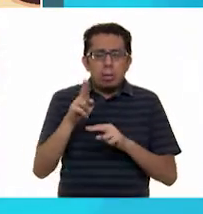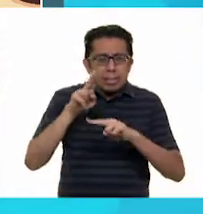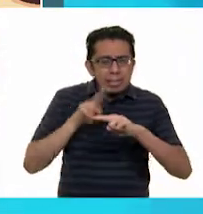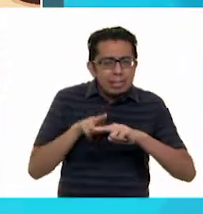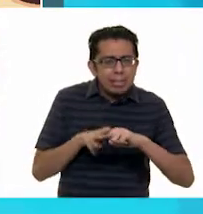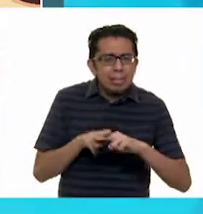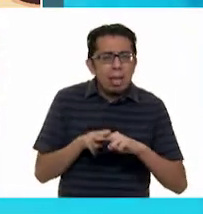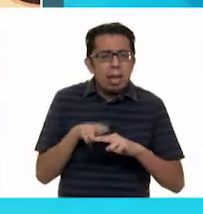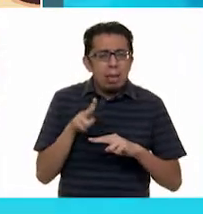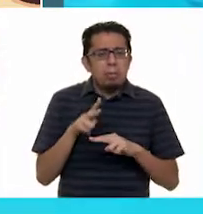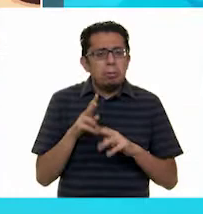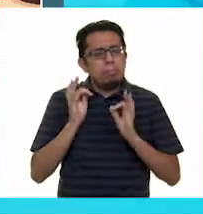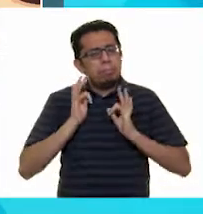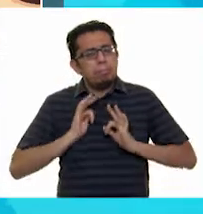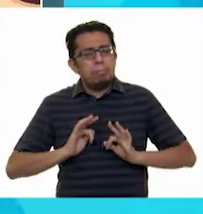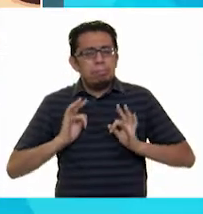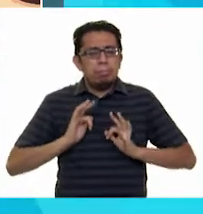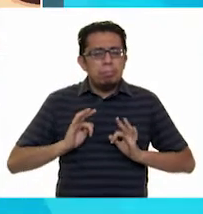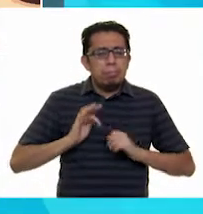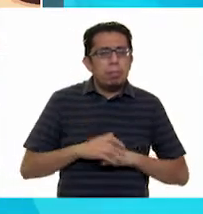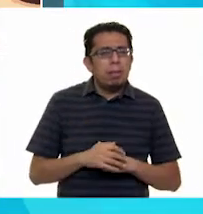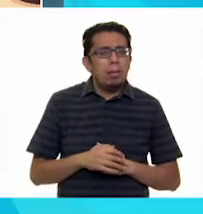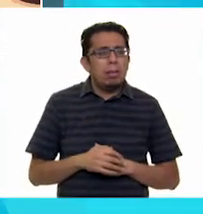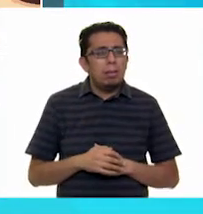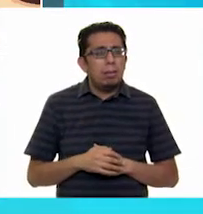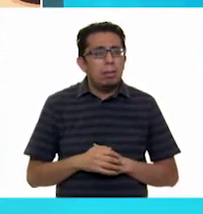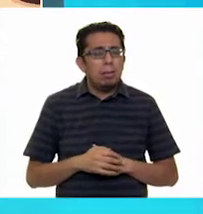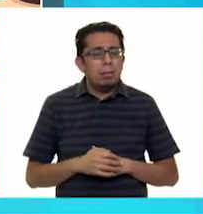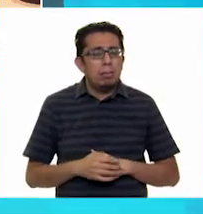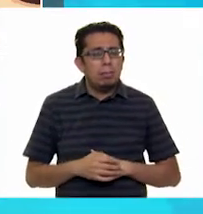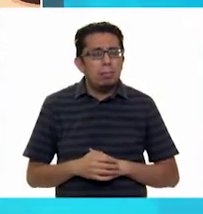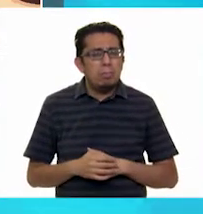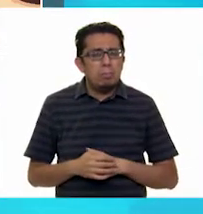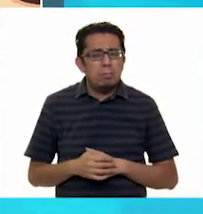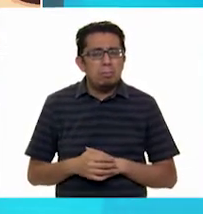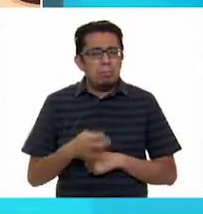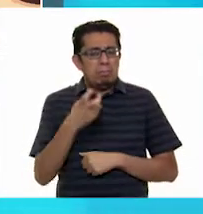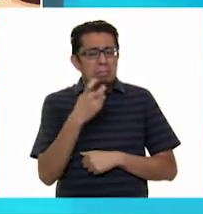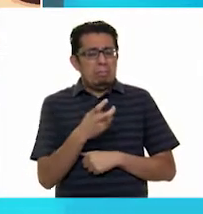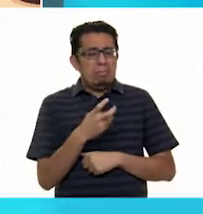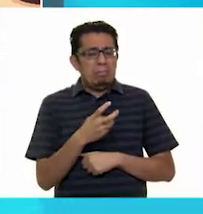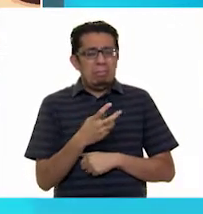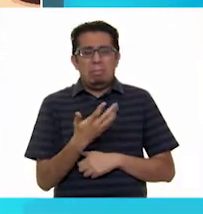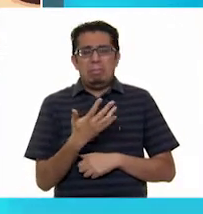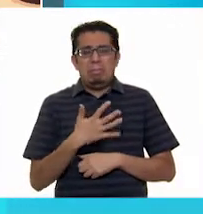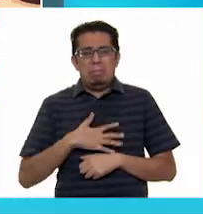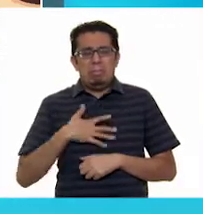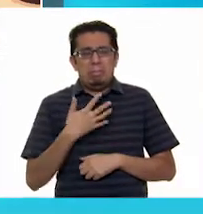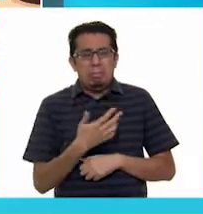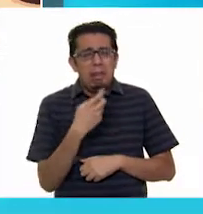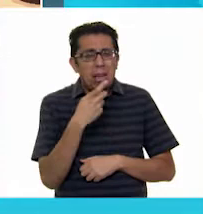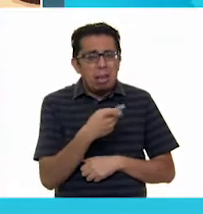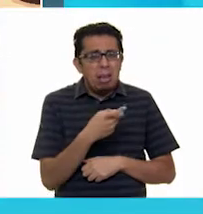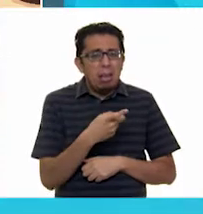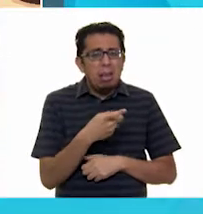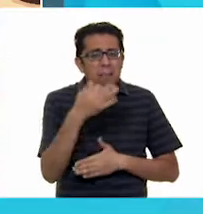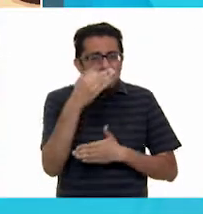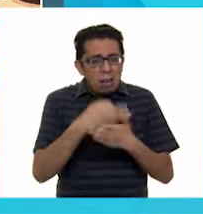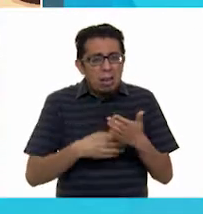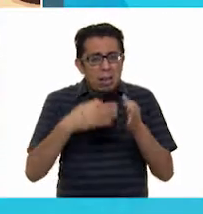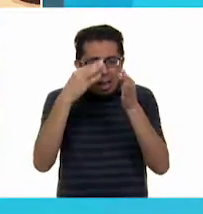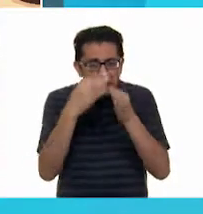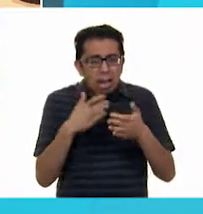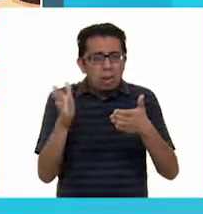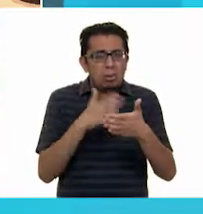y disfruta. Pero todo esto está crudo. Querido amigo, ¿no tuviste tiempo de cocinar?